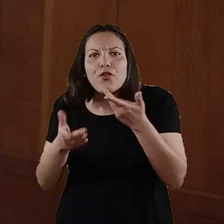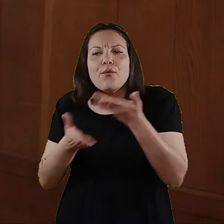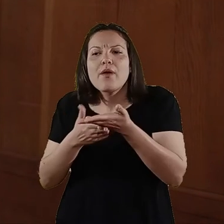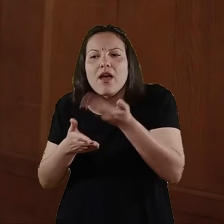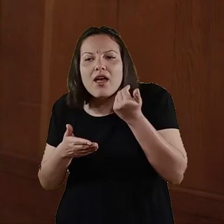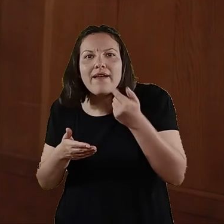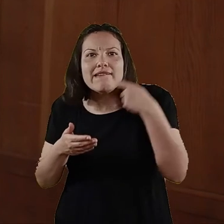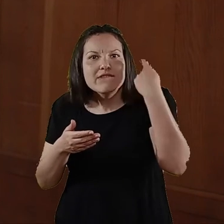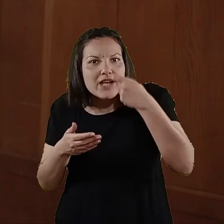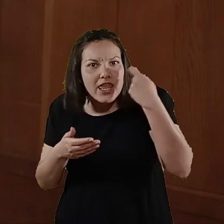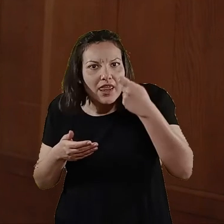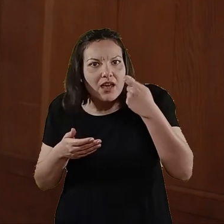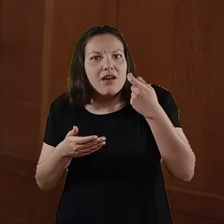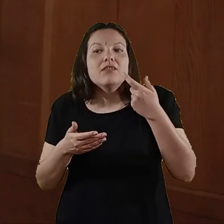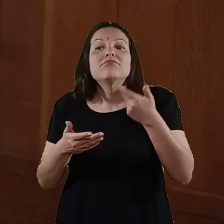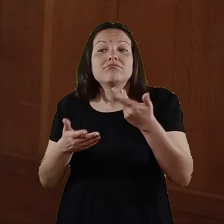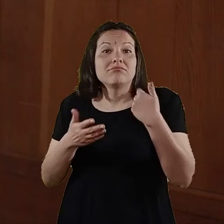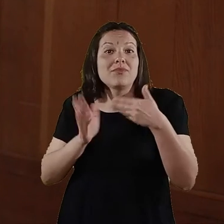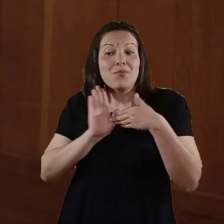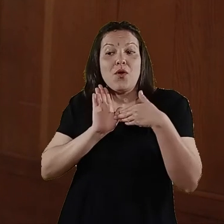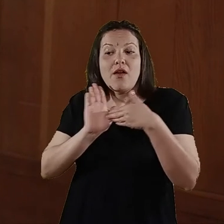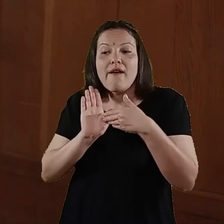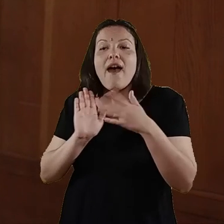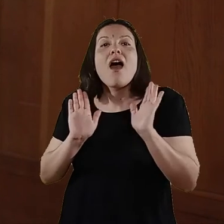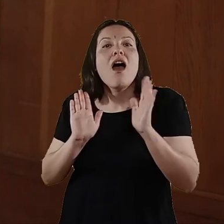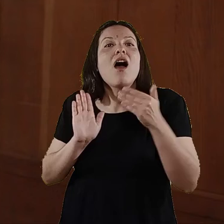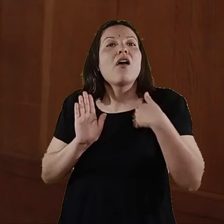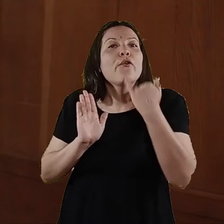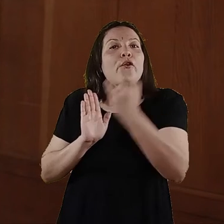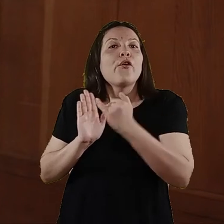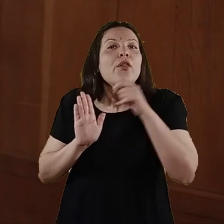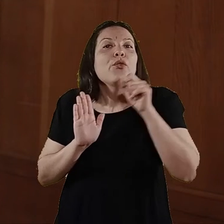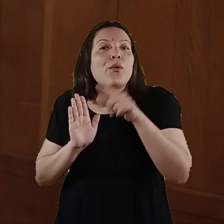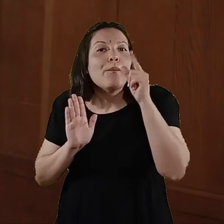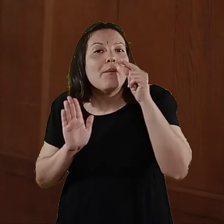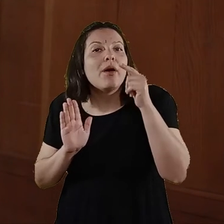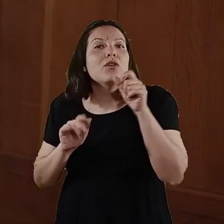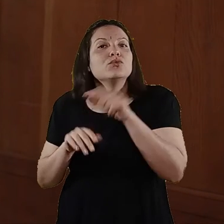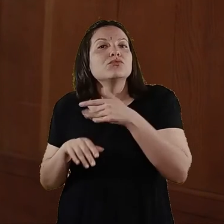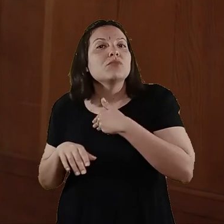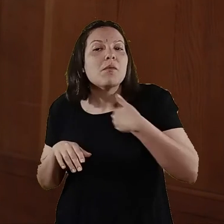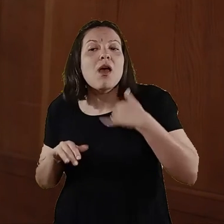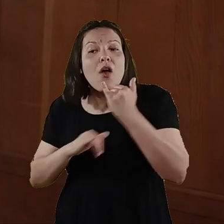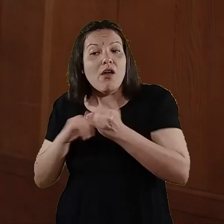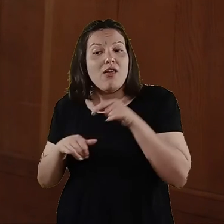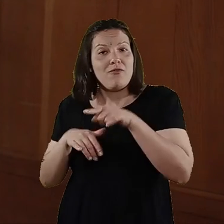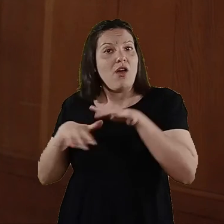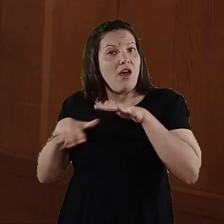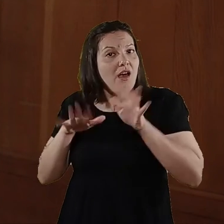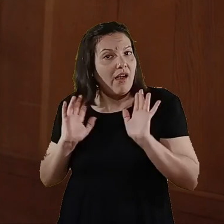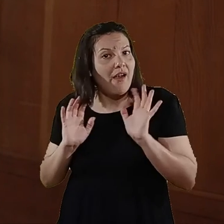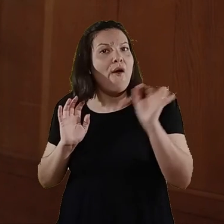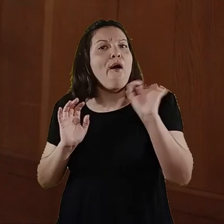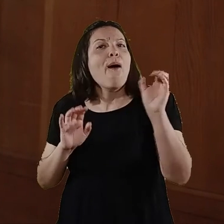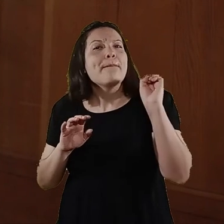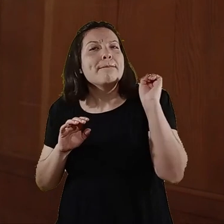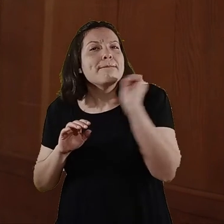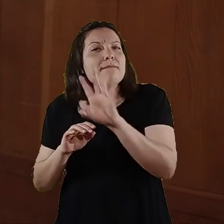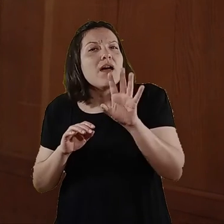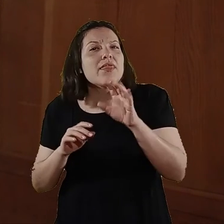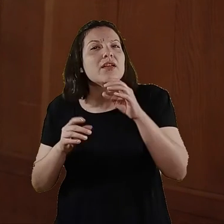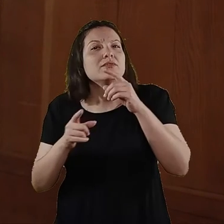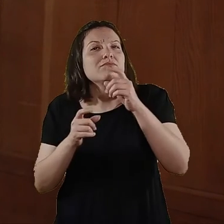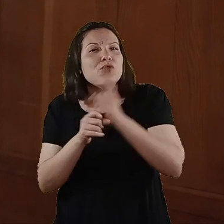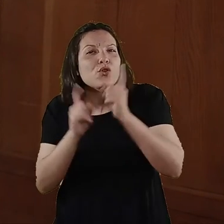se les pide videos y le dicen, bueno, les voy a contar a tu papá o a tu mamá mirar lo que andás lo voy a circular